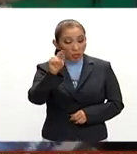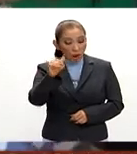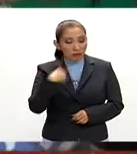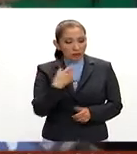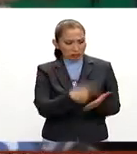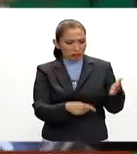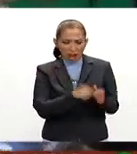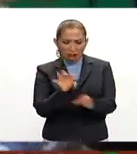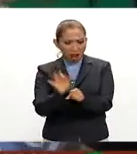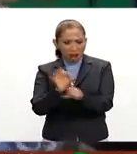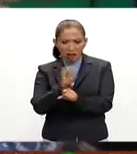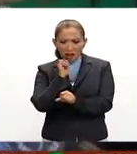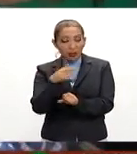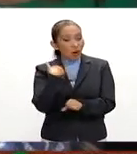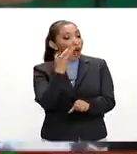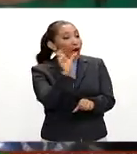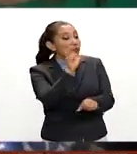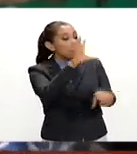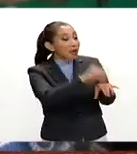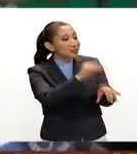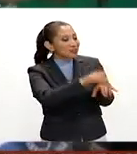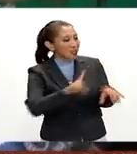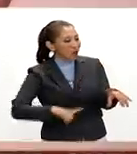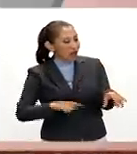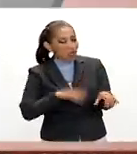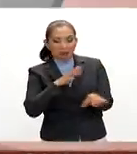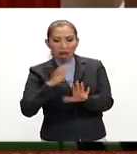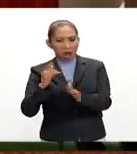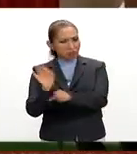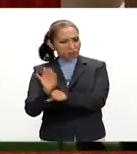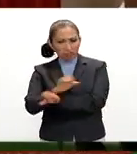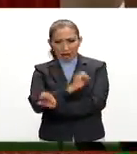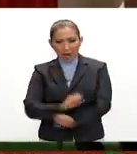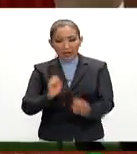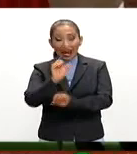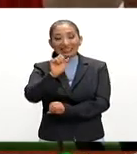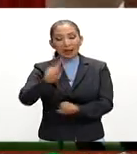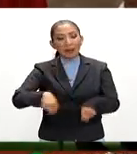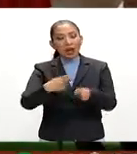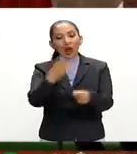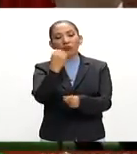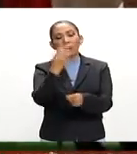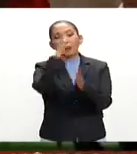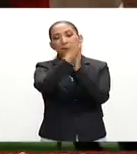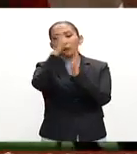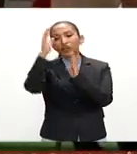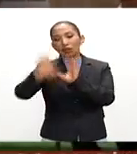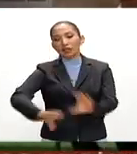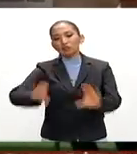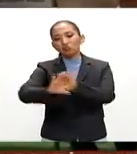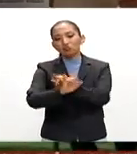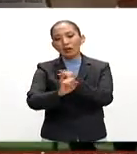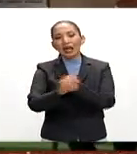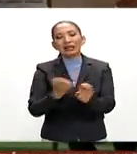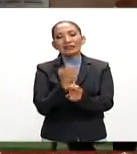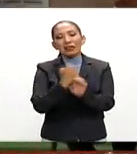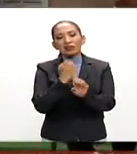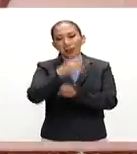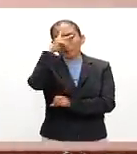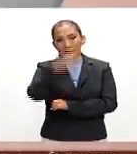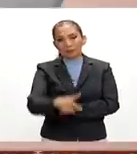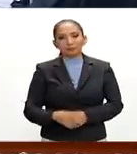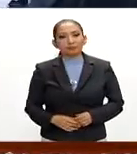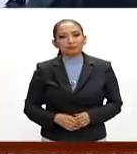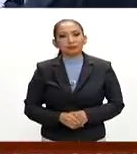perdió el fuero al solicitar licencia a la gubernatura la CEPA entrega nueve bibliotecas digitales en el Estado de México